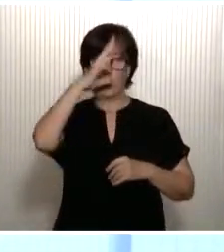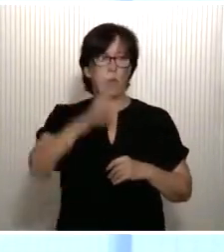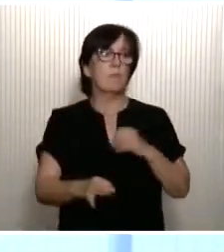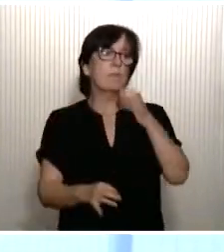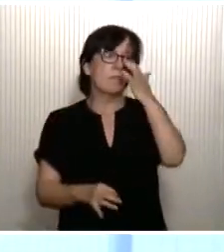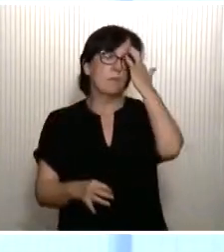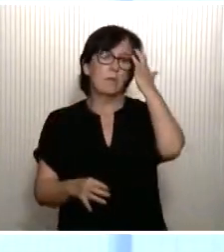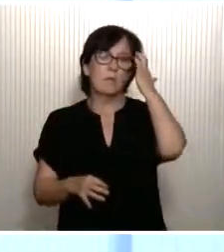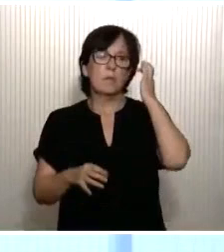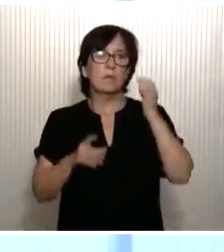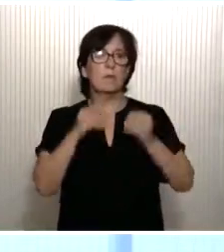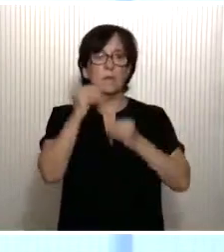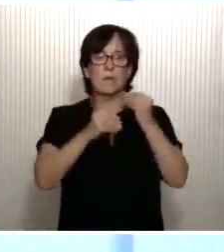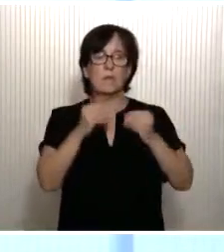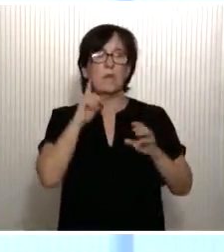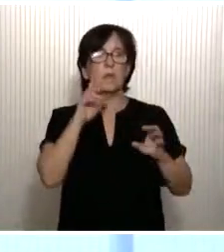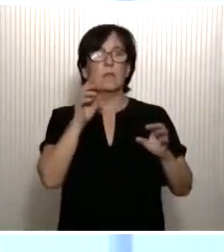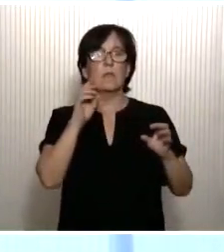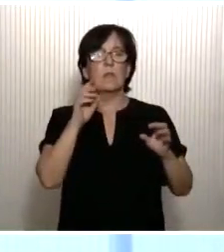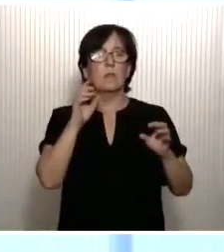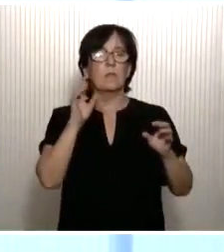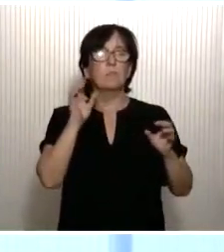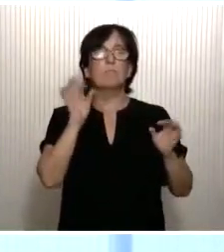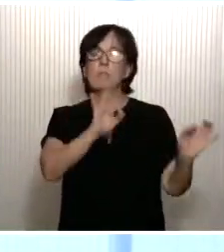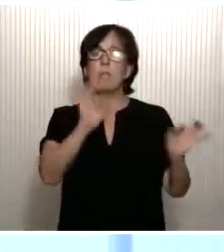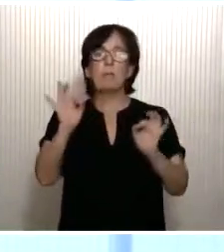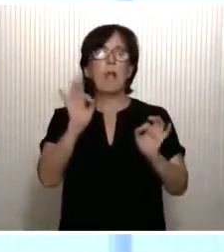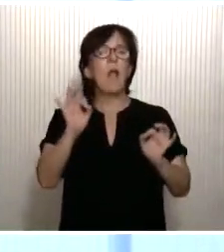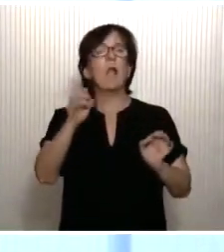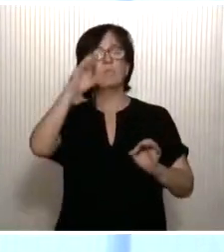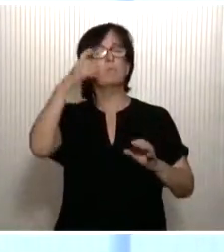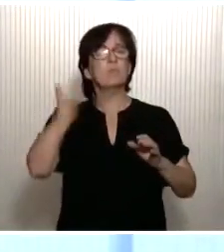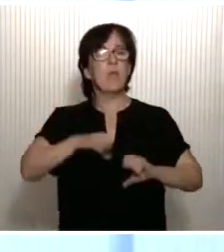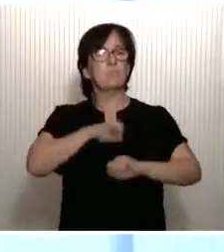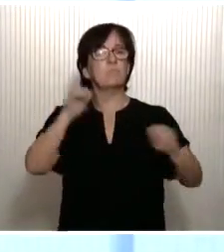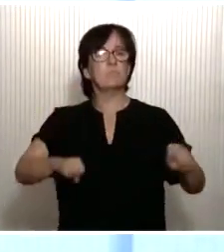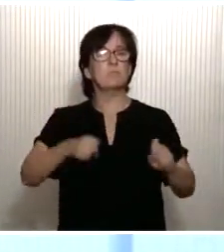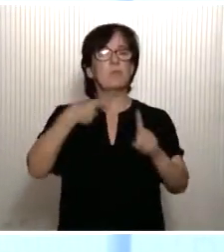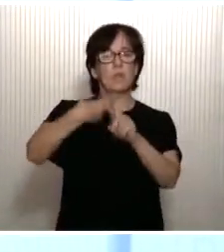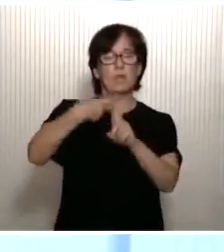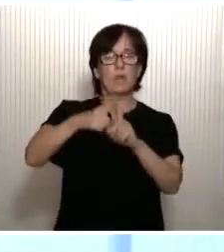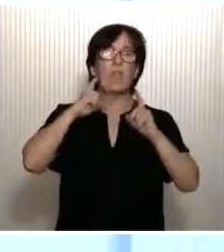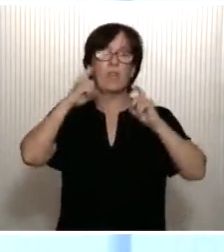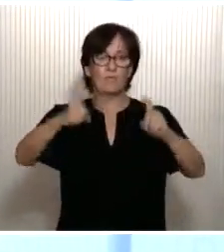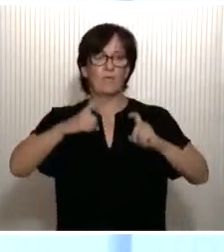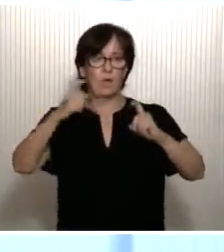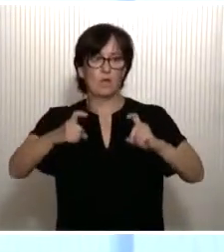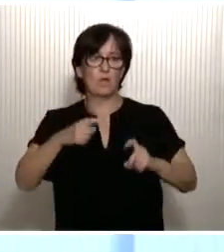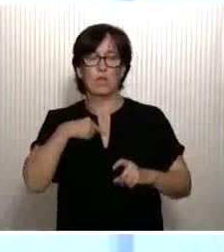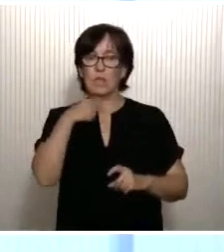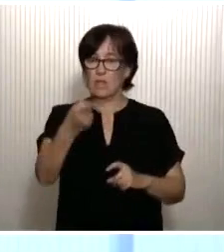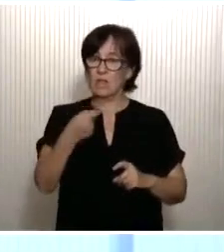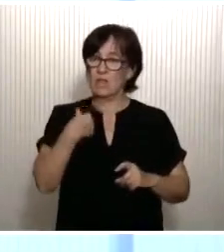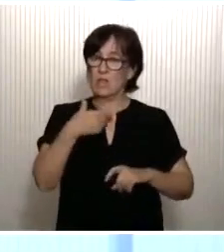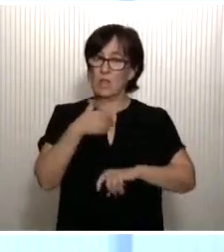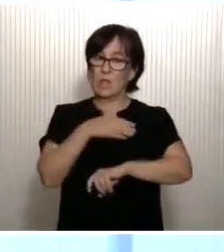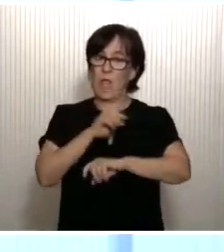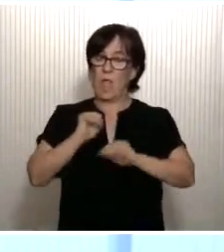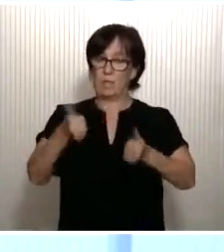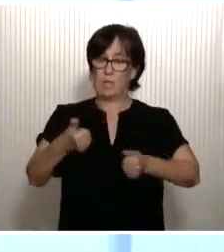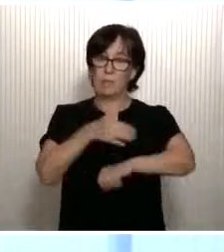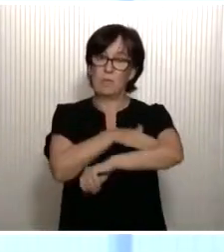de que están listos para sumar sus esfuerzos y para lograr ese empeño común. Lo decía al comienzo de mi intervención.